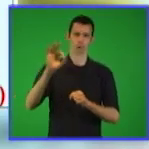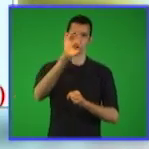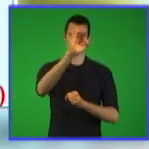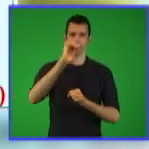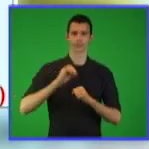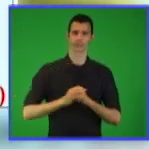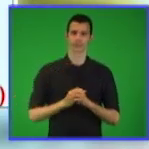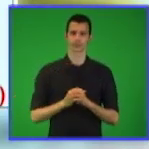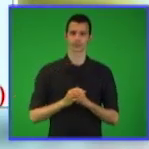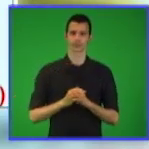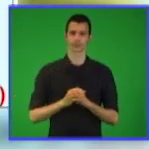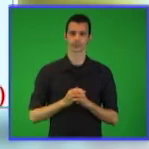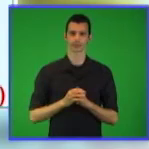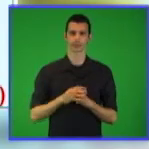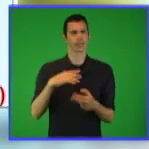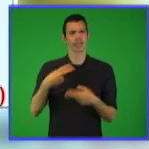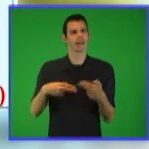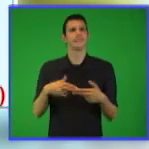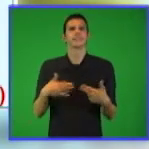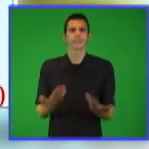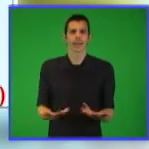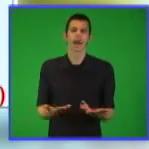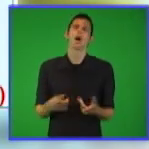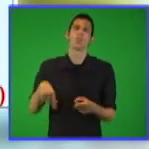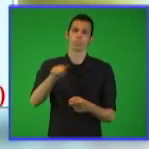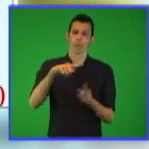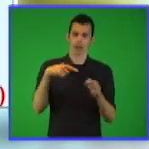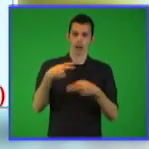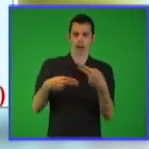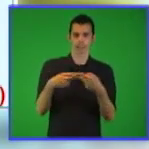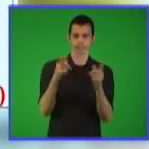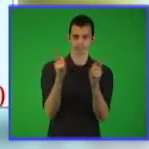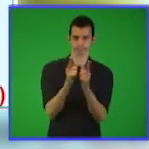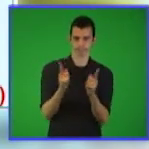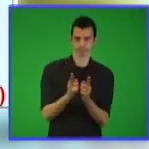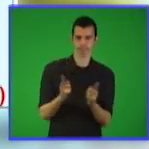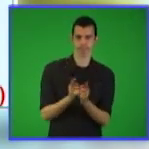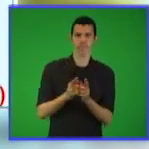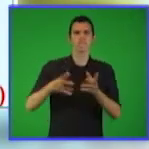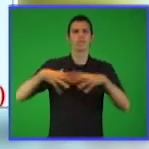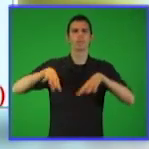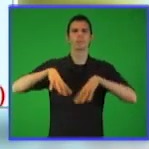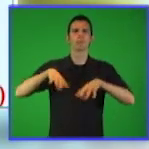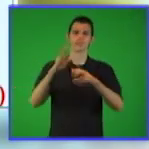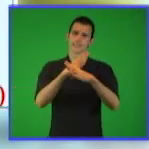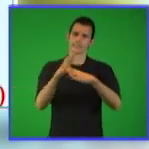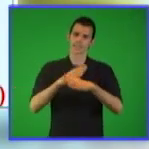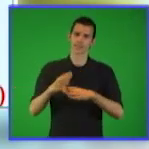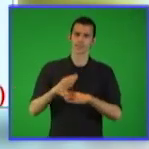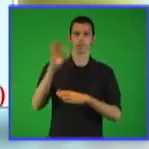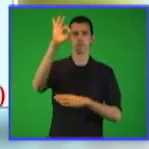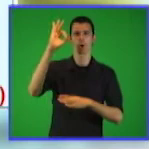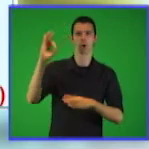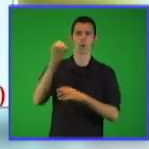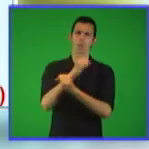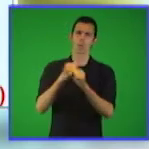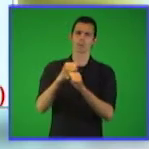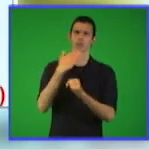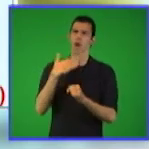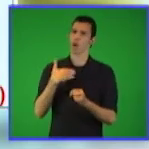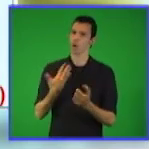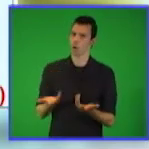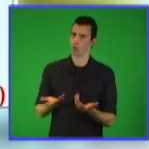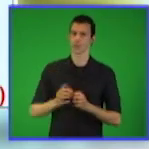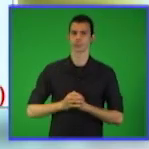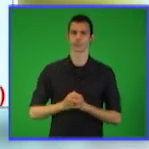¿Cuál es la idea? Elaborar un resumen de esos casos a partir de presentar qué tenemos,